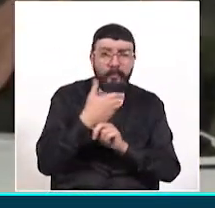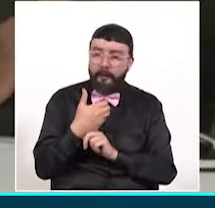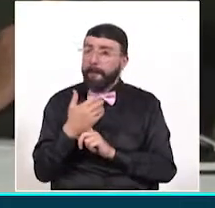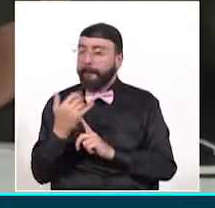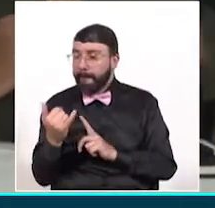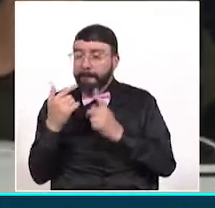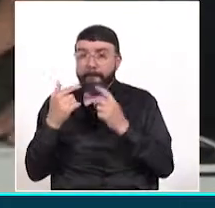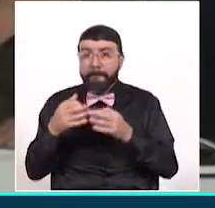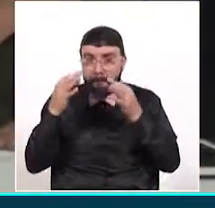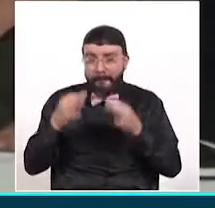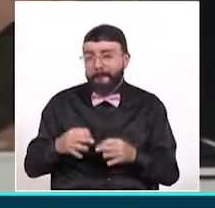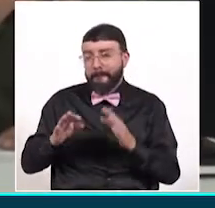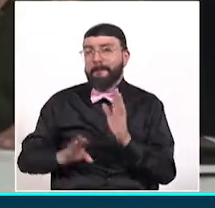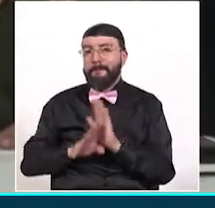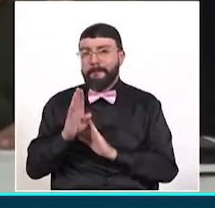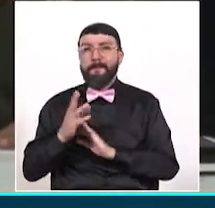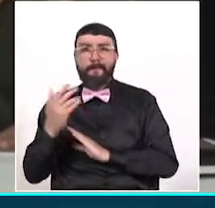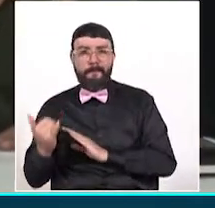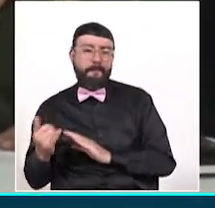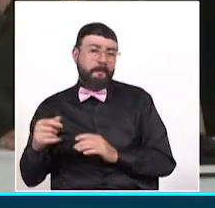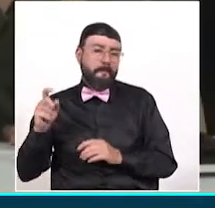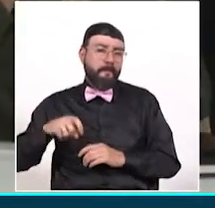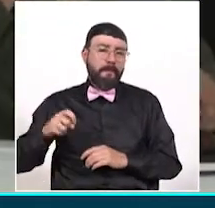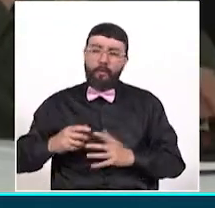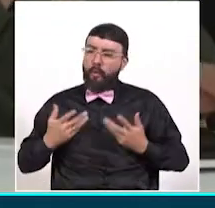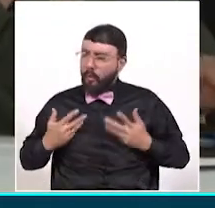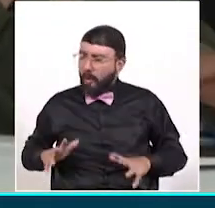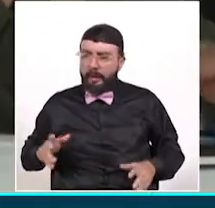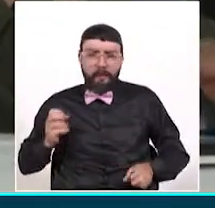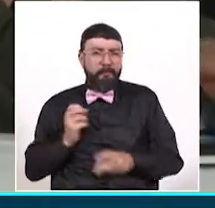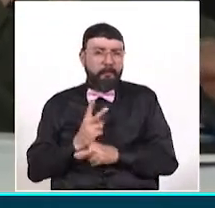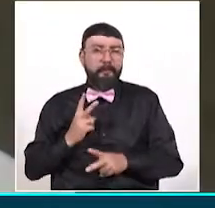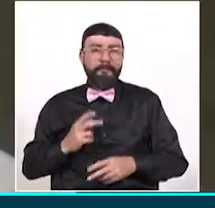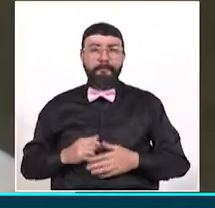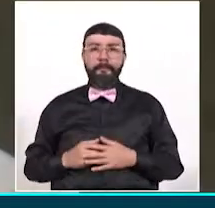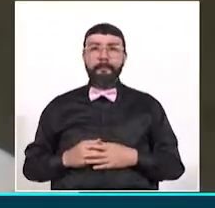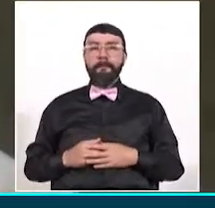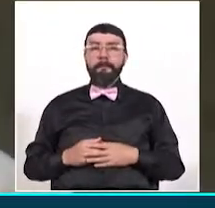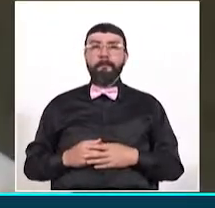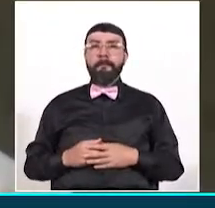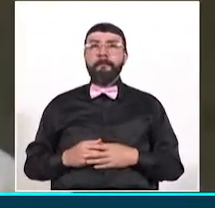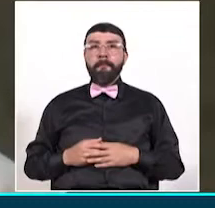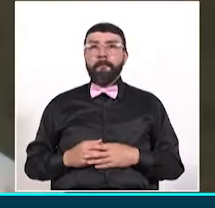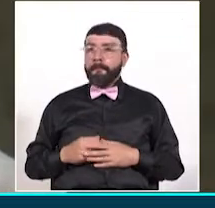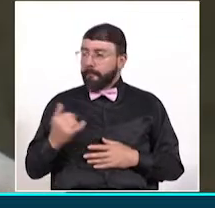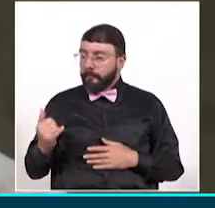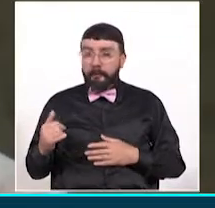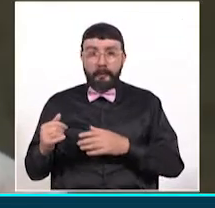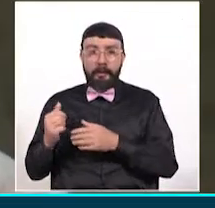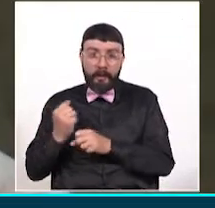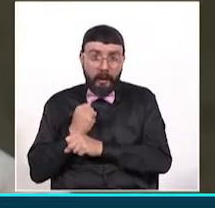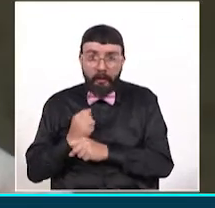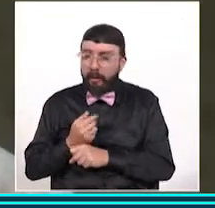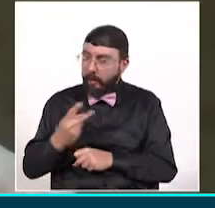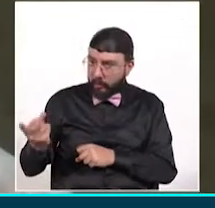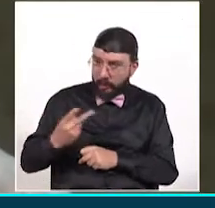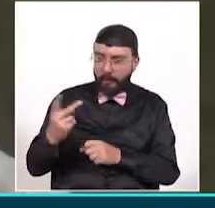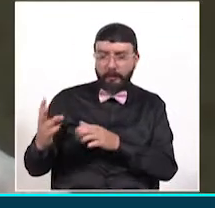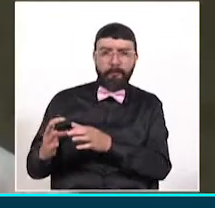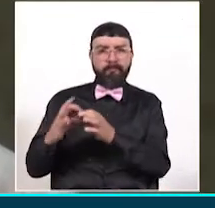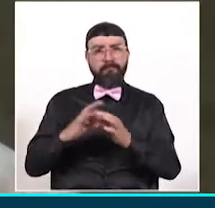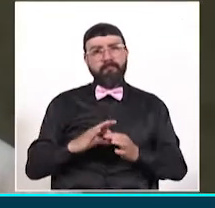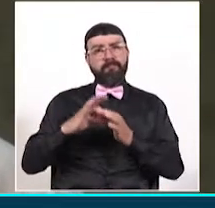acción eficaz por parte de la fuerza pública ante cualquier hecho delictivo. Yo creo que vamos a trabajar más comunadamente, yo creo que vamos a hacer un buen trabajo